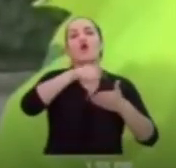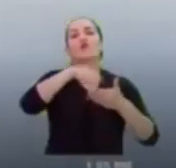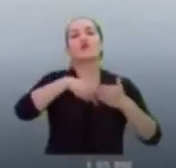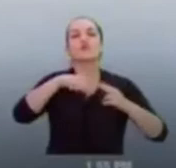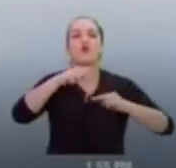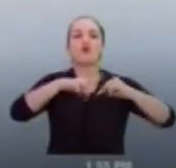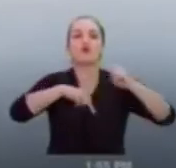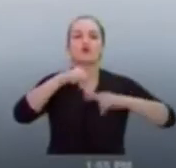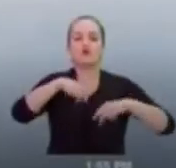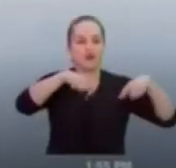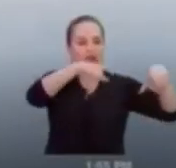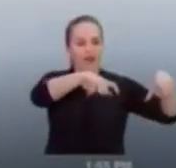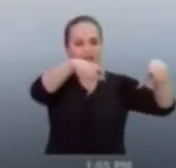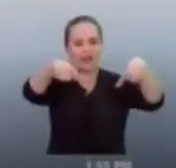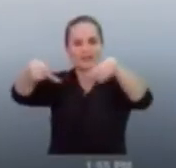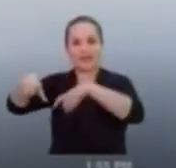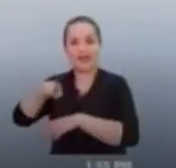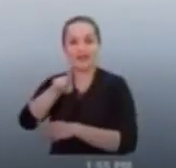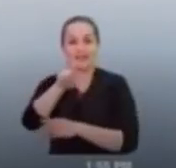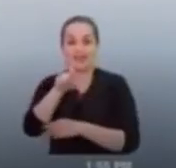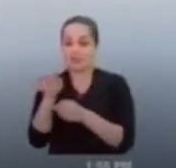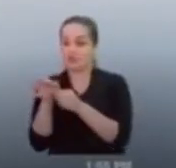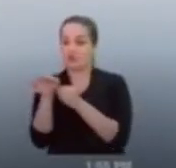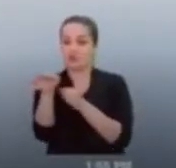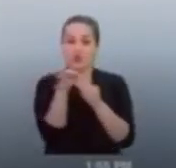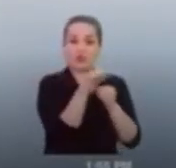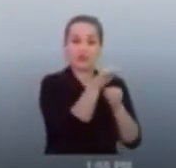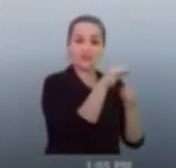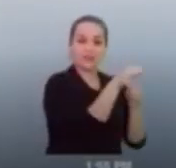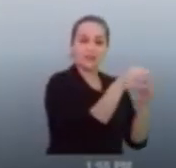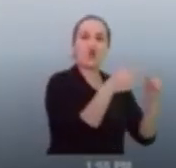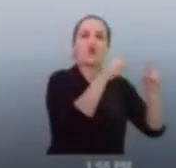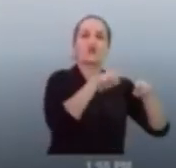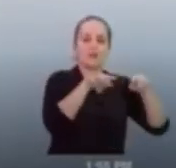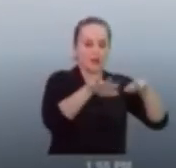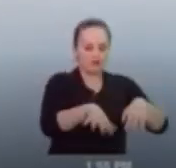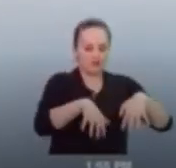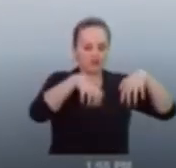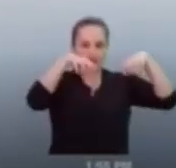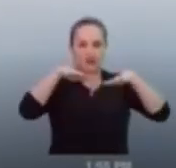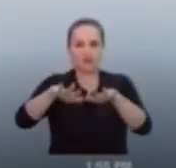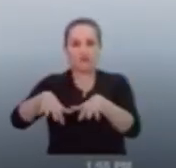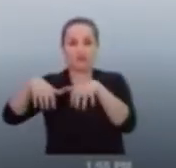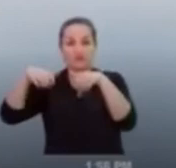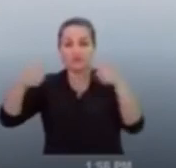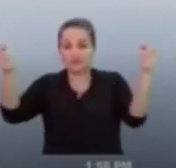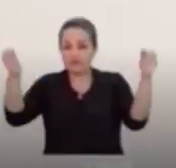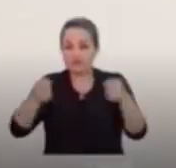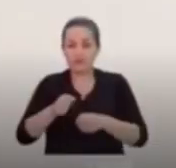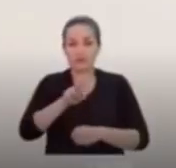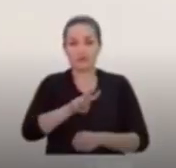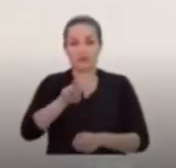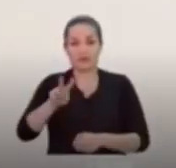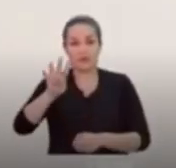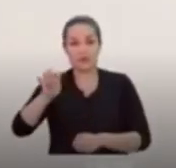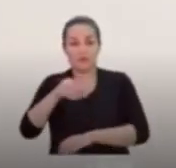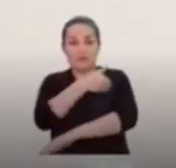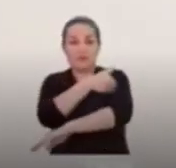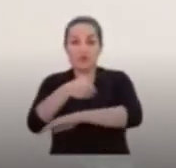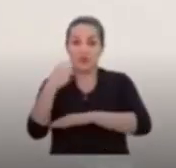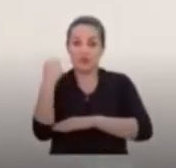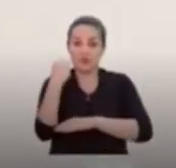en los corregimientos de Buchitolo, Arenal y Poblado Campestre por un valor de 229 millones de pesos. Había sido